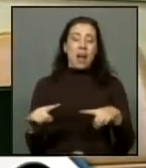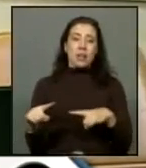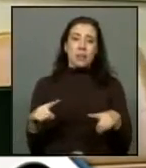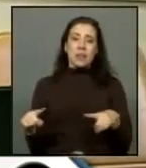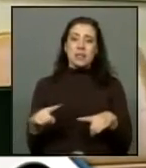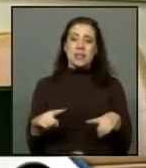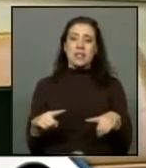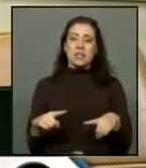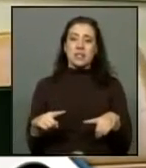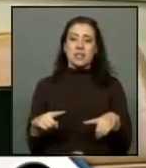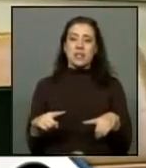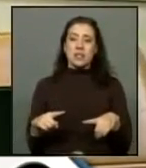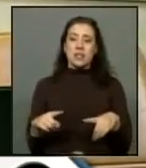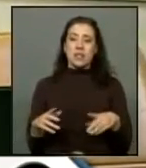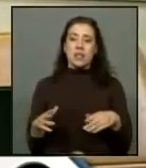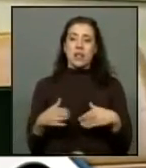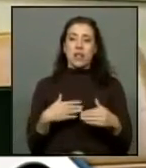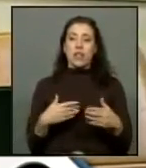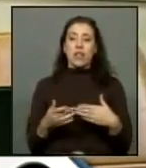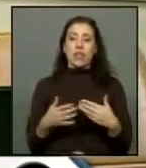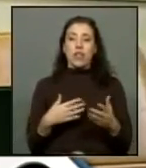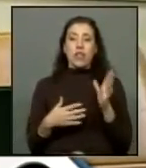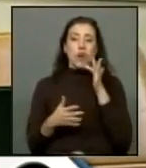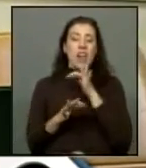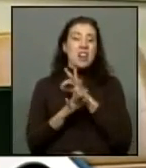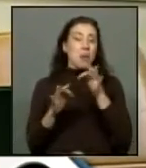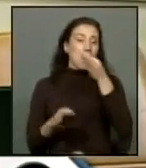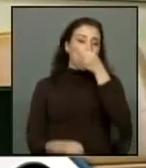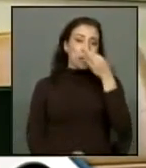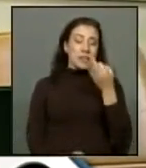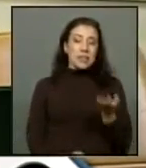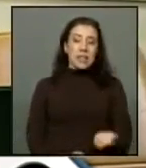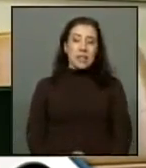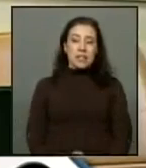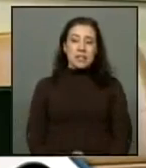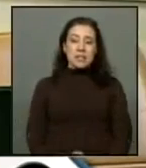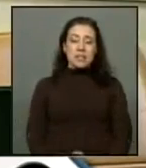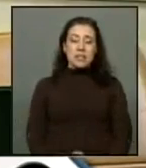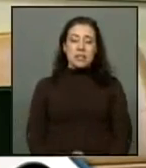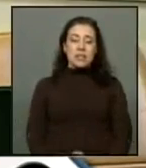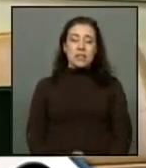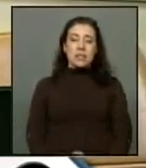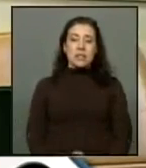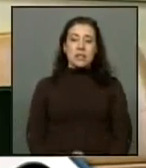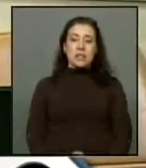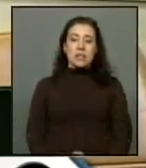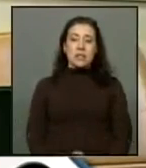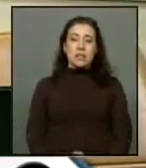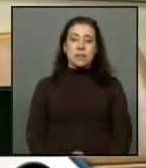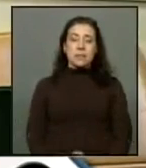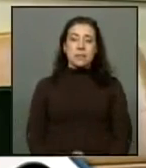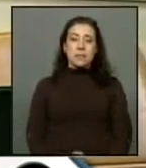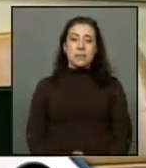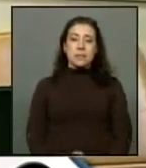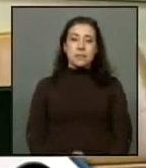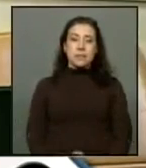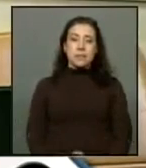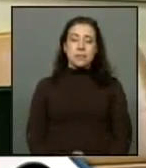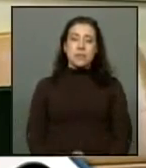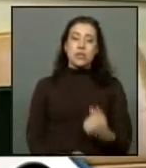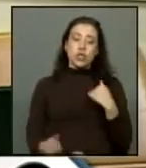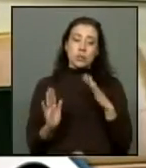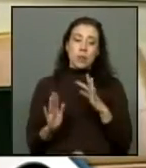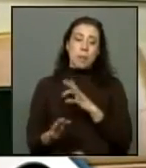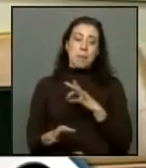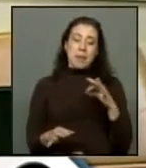un parque en el cual abiertamente no tienen ningún interés. Por lo tanto, lo lógico, Presidenta, es que espero